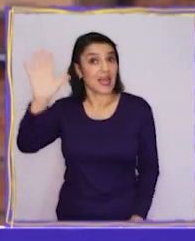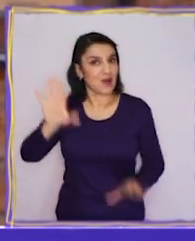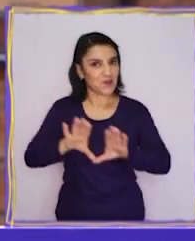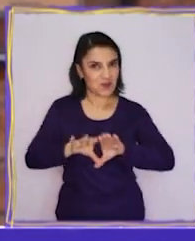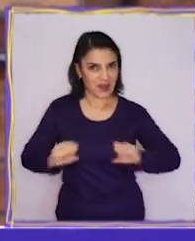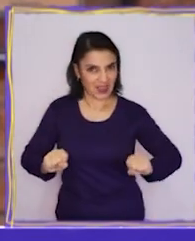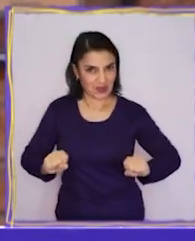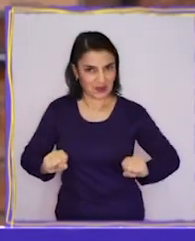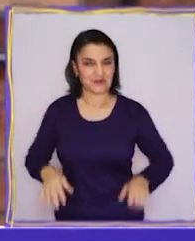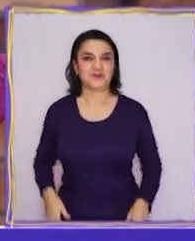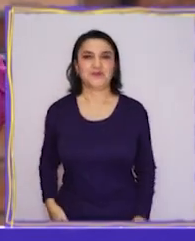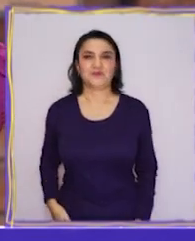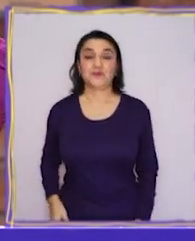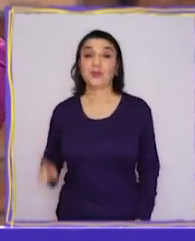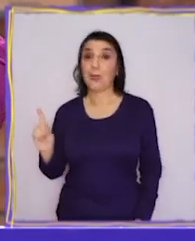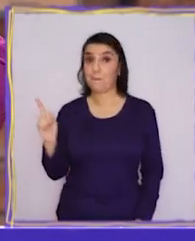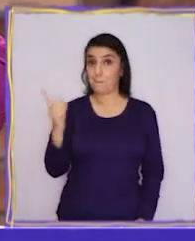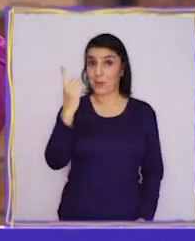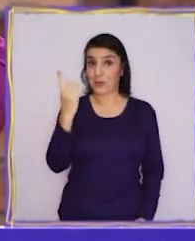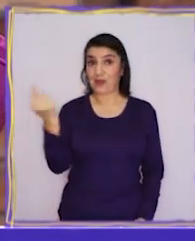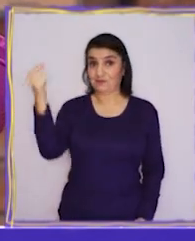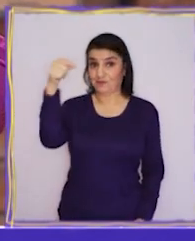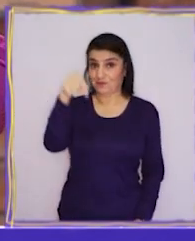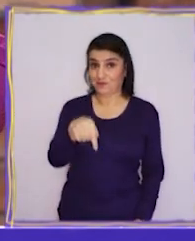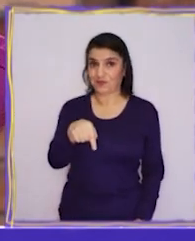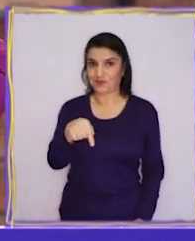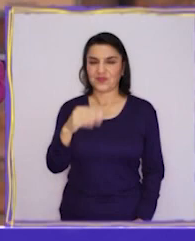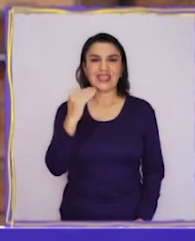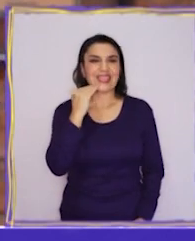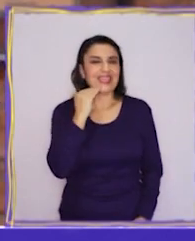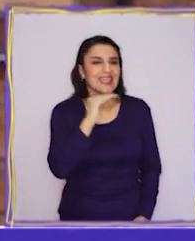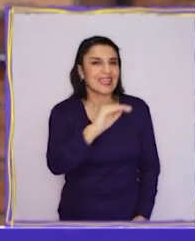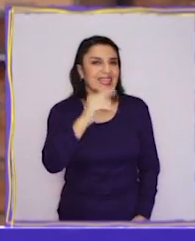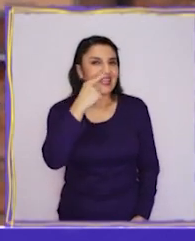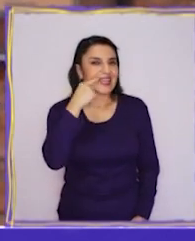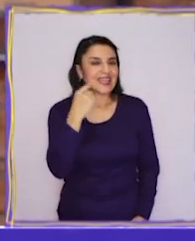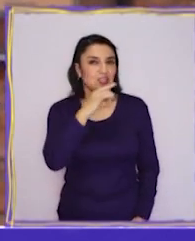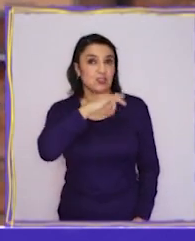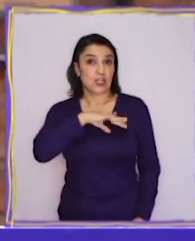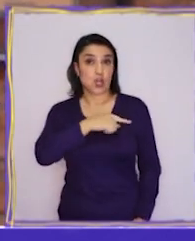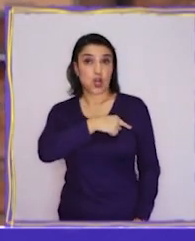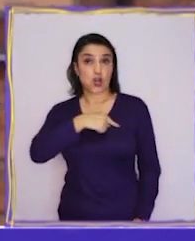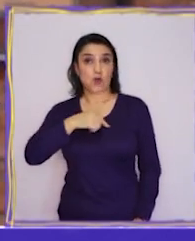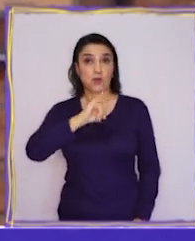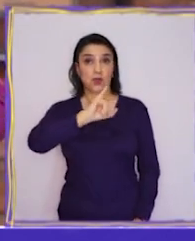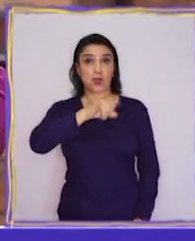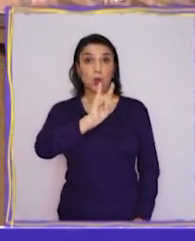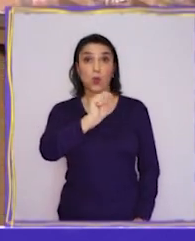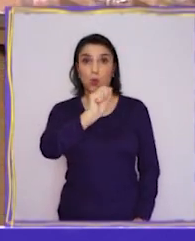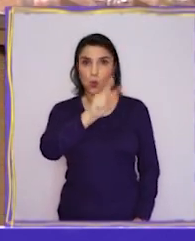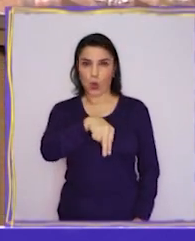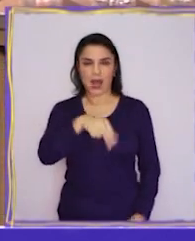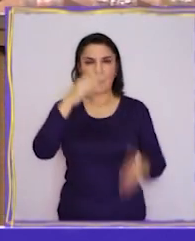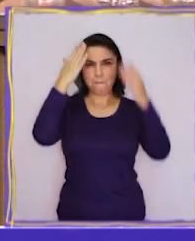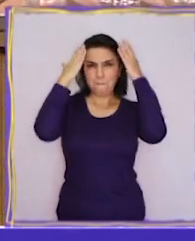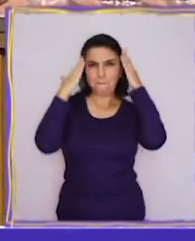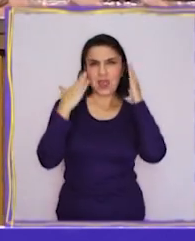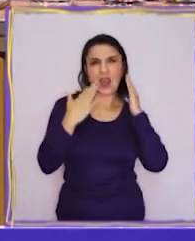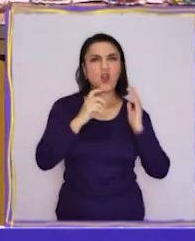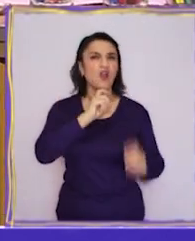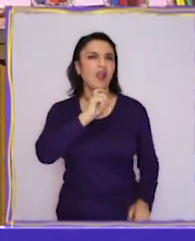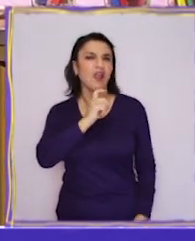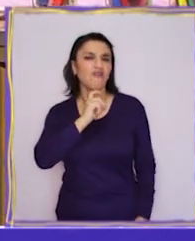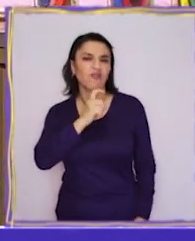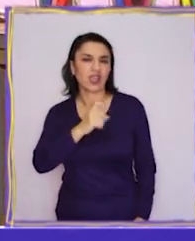¿Preparados? La primera visita es un niño chileno llamado Juan. Tiene el pelo de